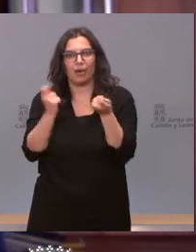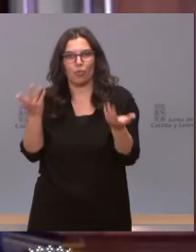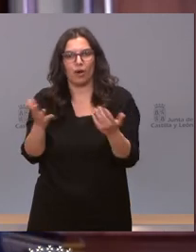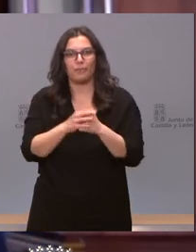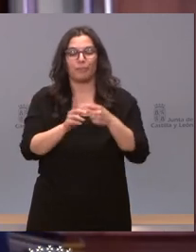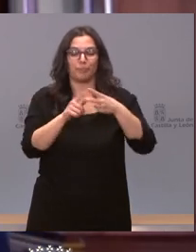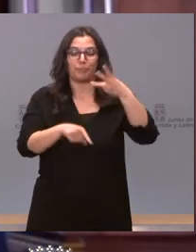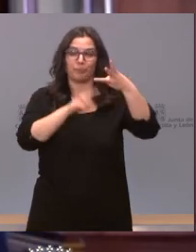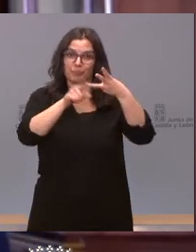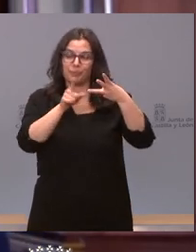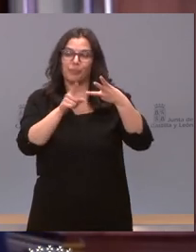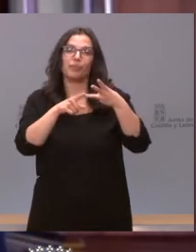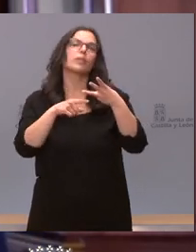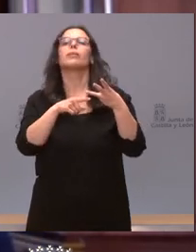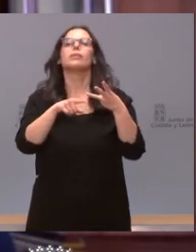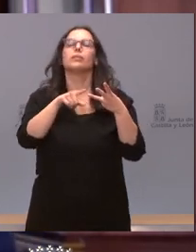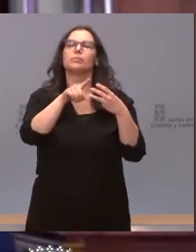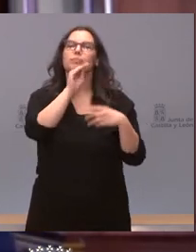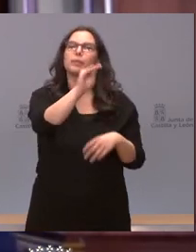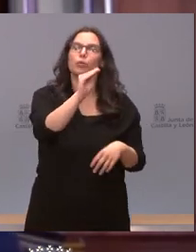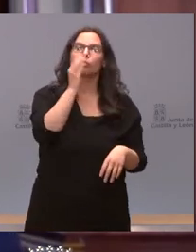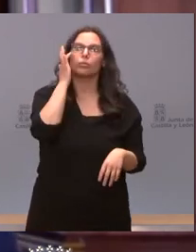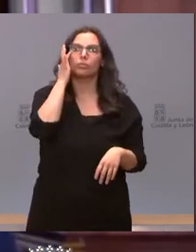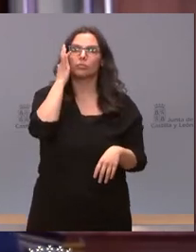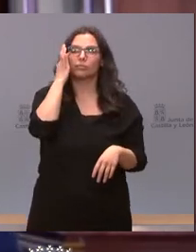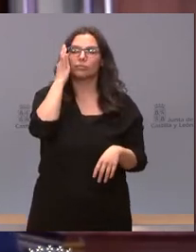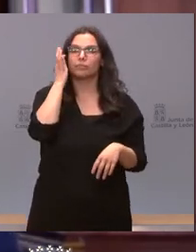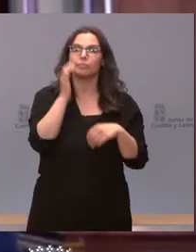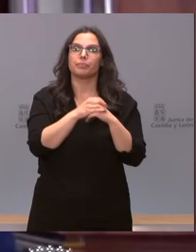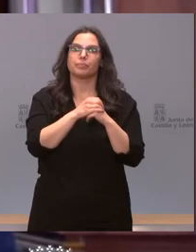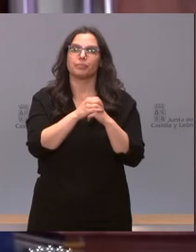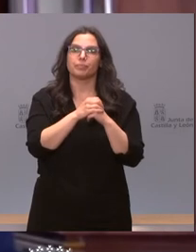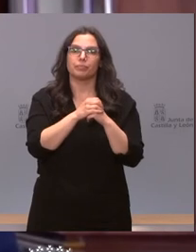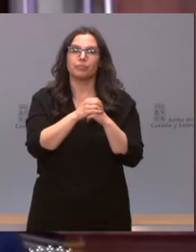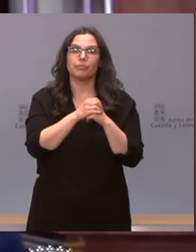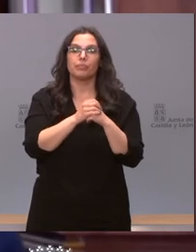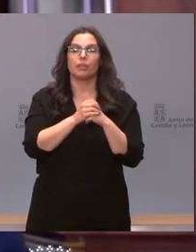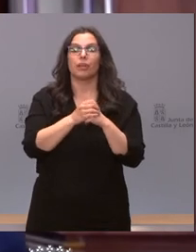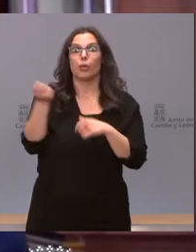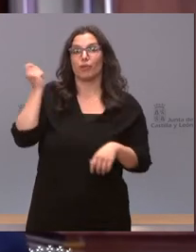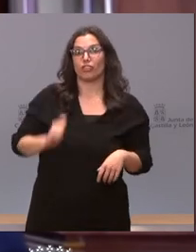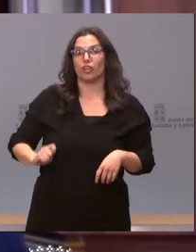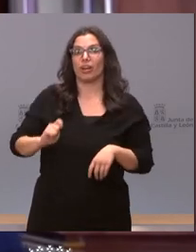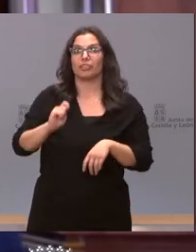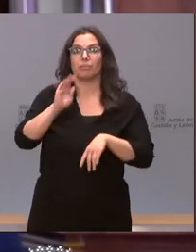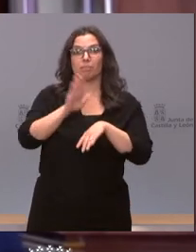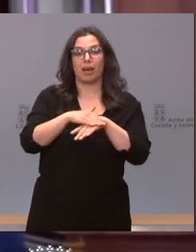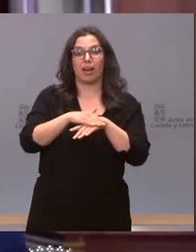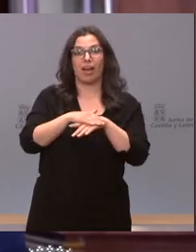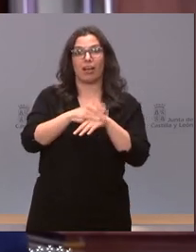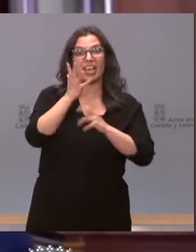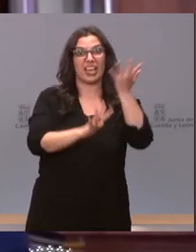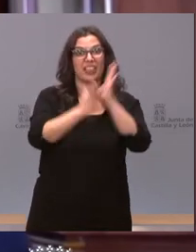ya por último preguntar ¿dónde están los efectivos de extinción de incendios en la comunidad de Castilla y León